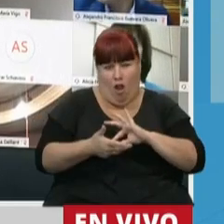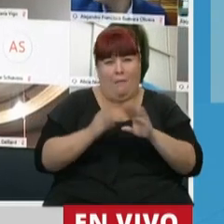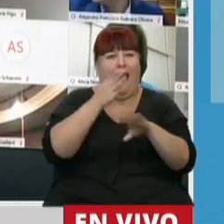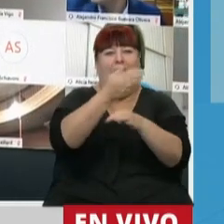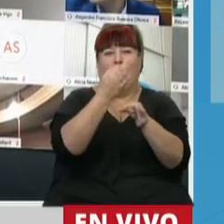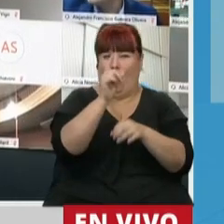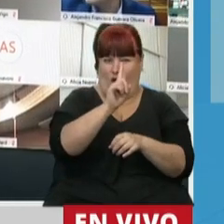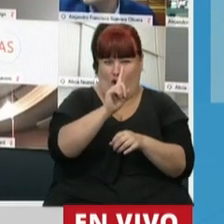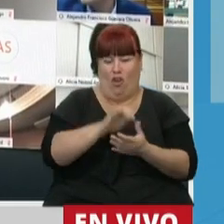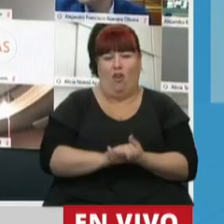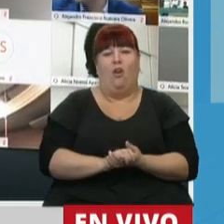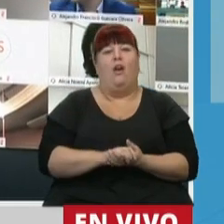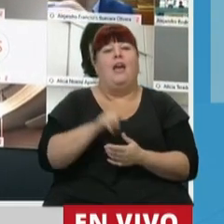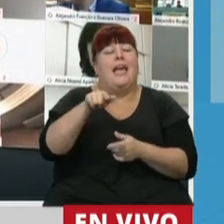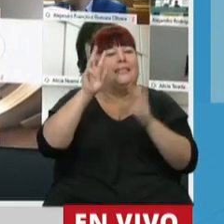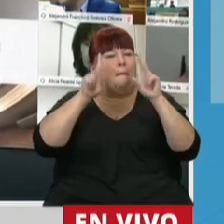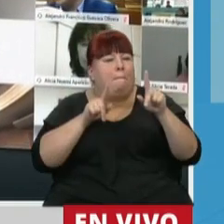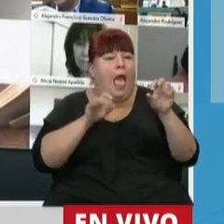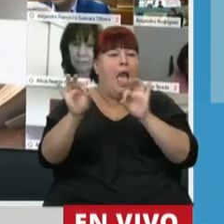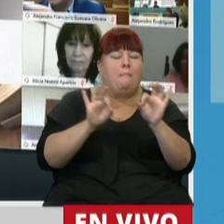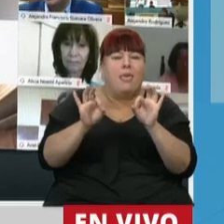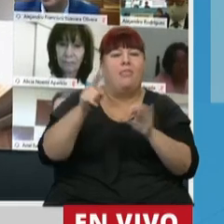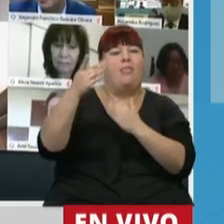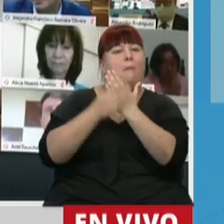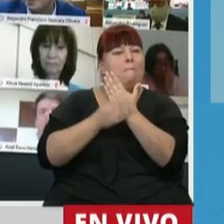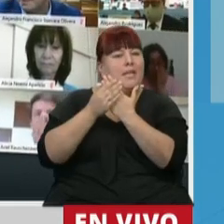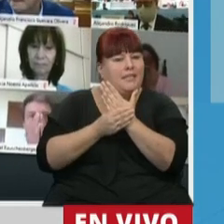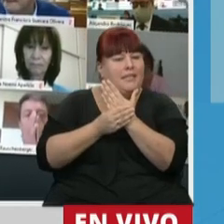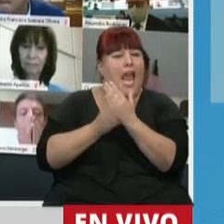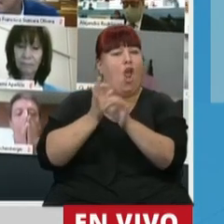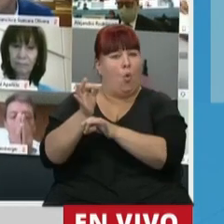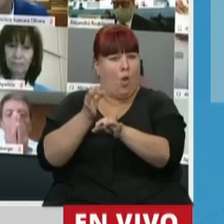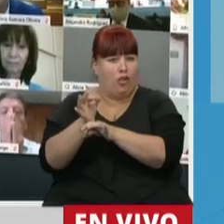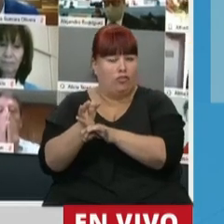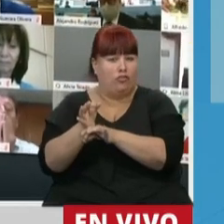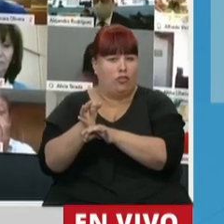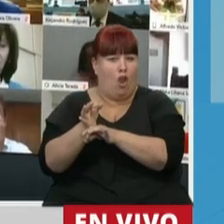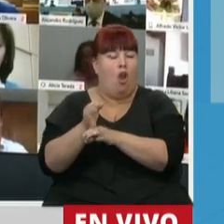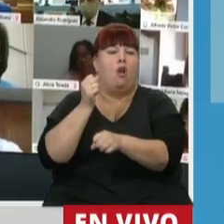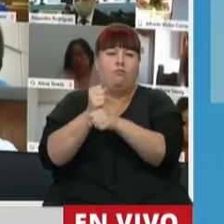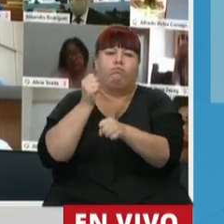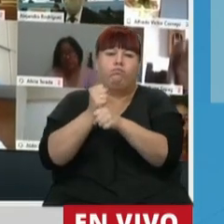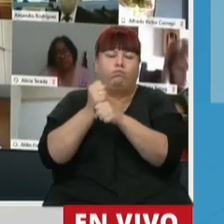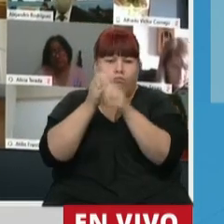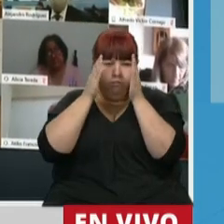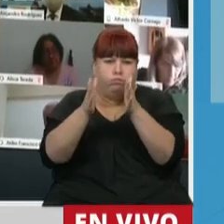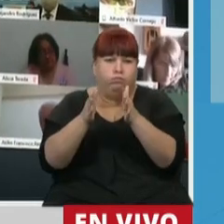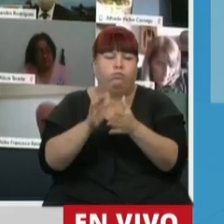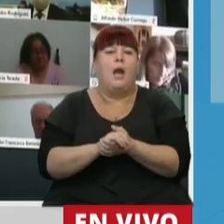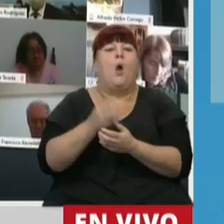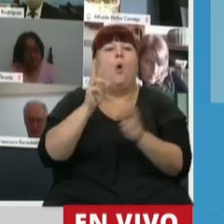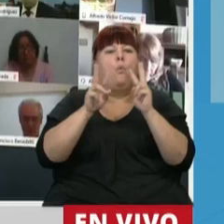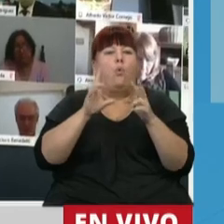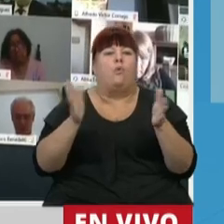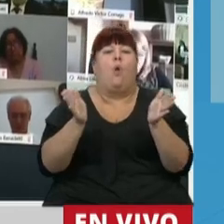esto son estrategias que el Ministerio de Educación ha trabajado y está trabajando en